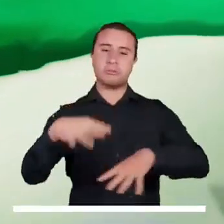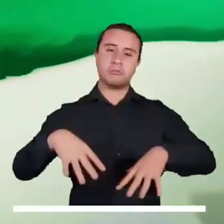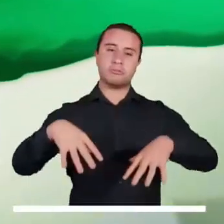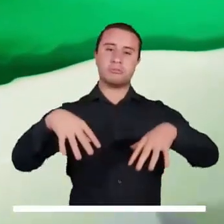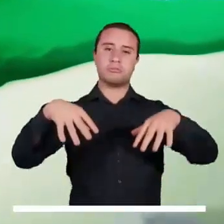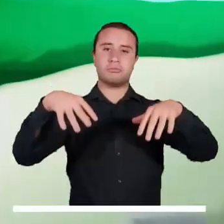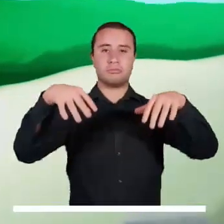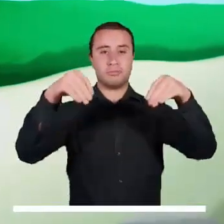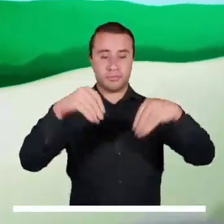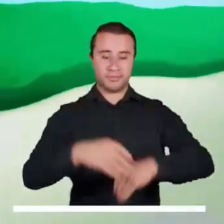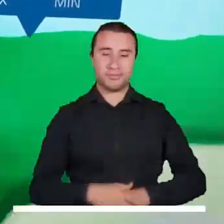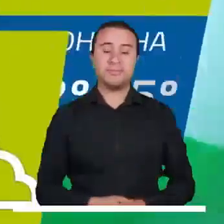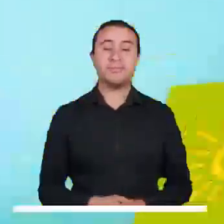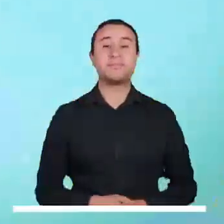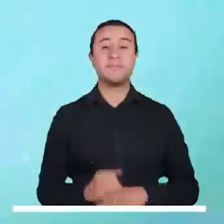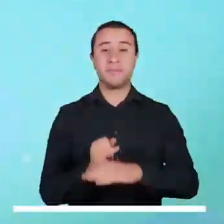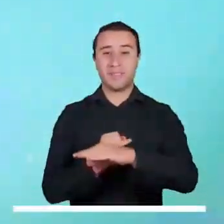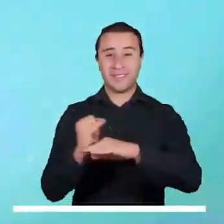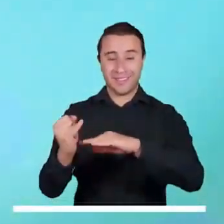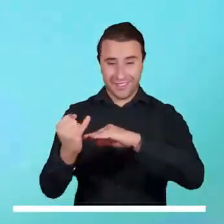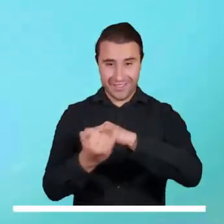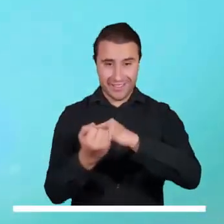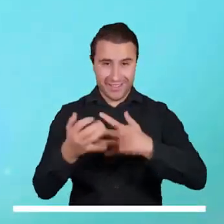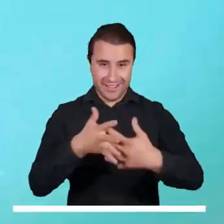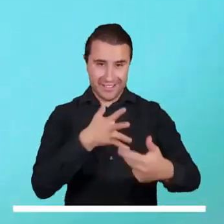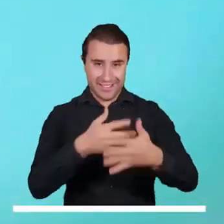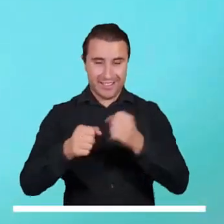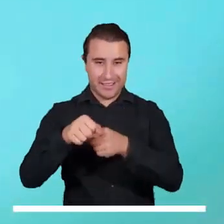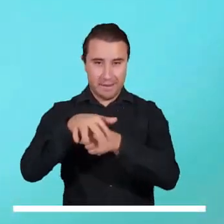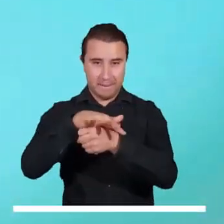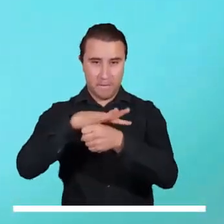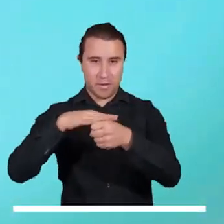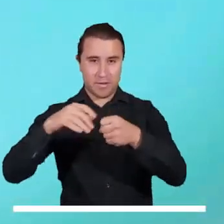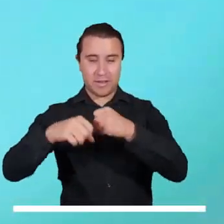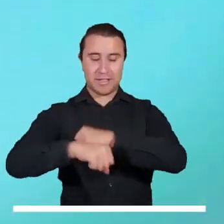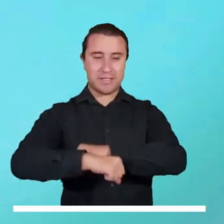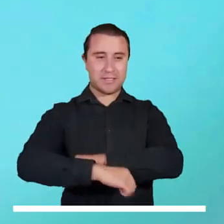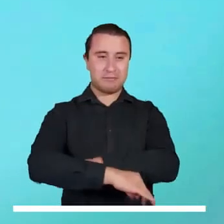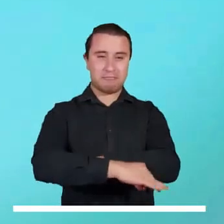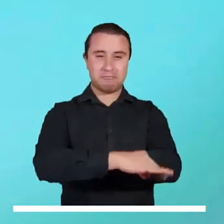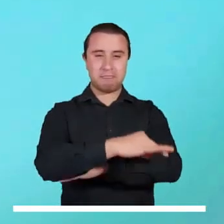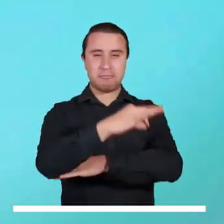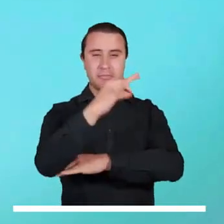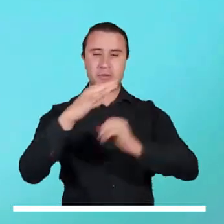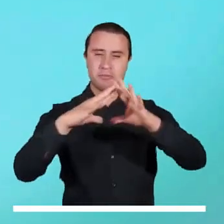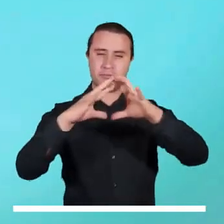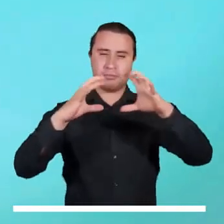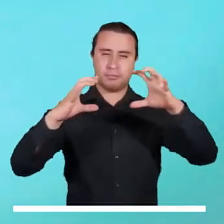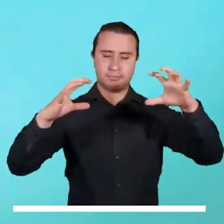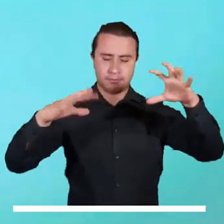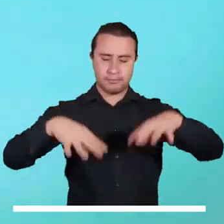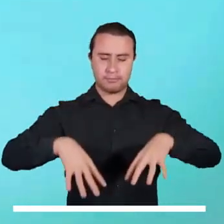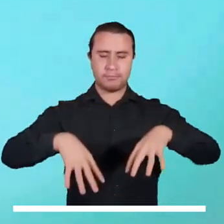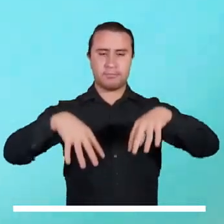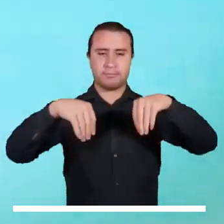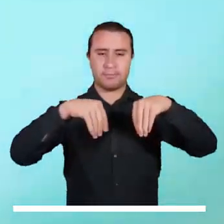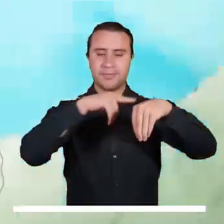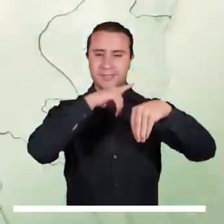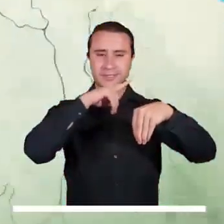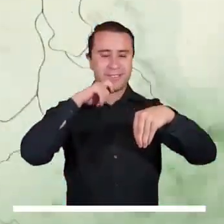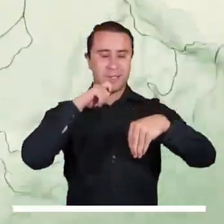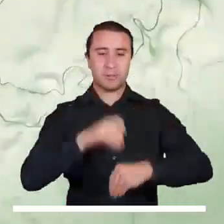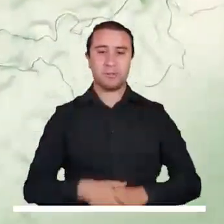secas predominantes. Según los pronósticos en San Andrés y Providencia, se disfrutará de una mañana parcialmente nublada y con tiempo